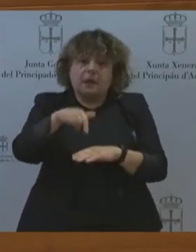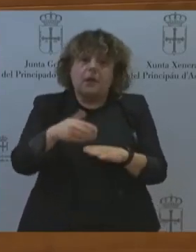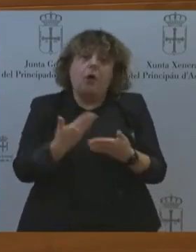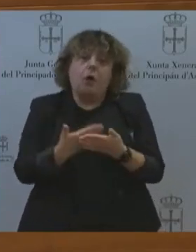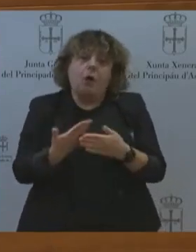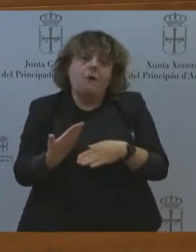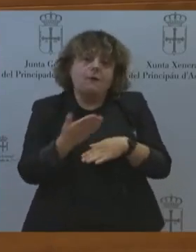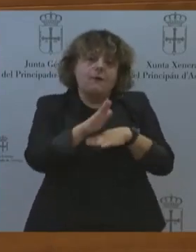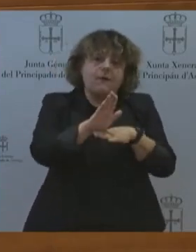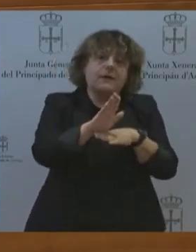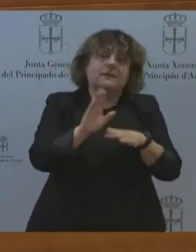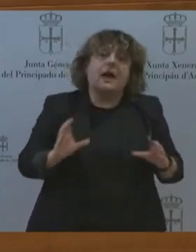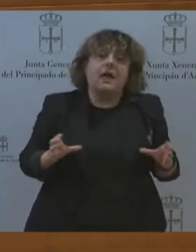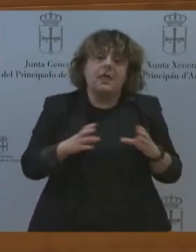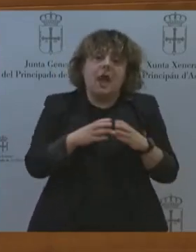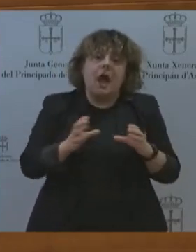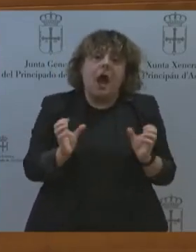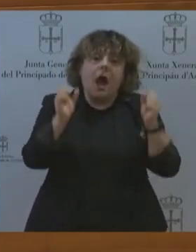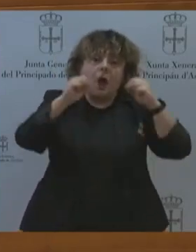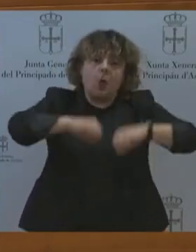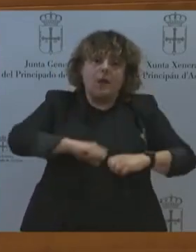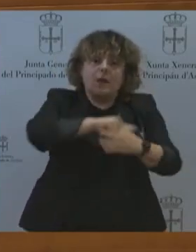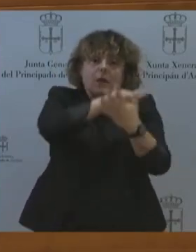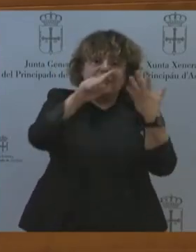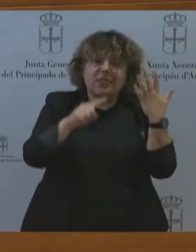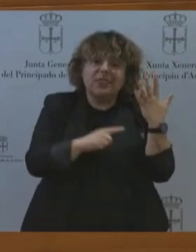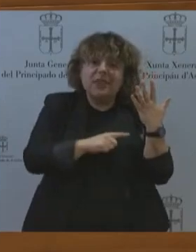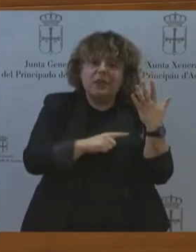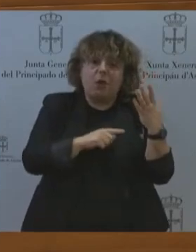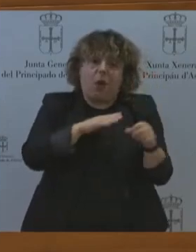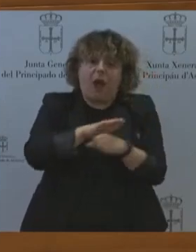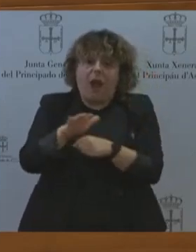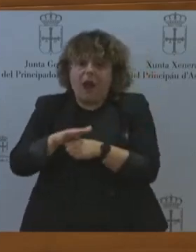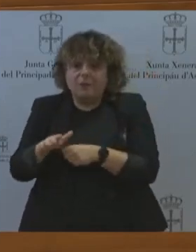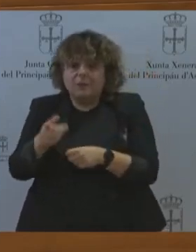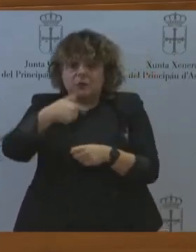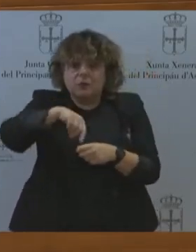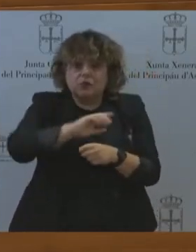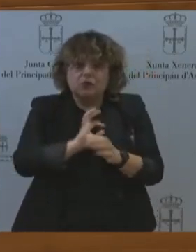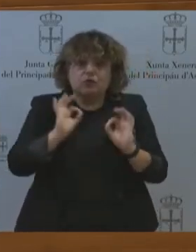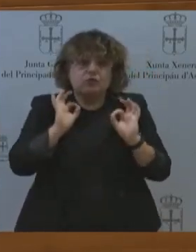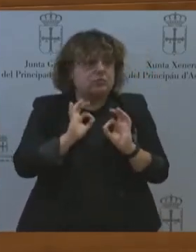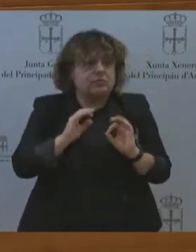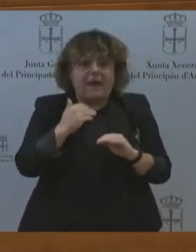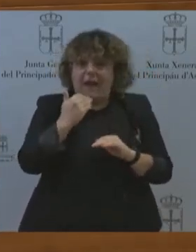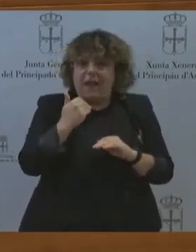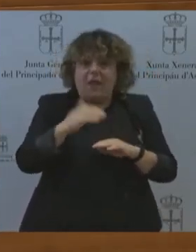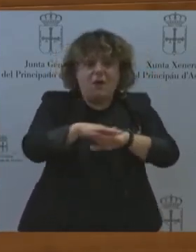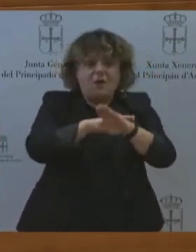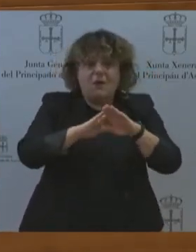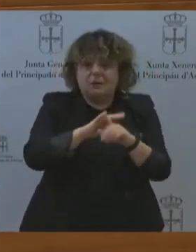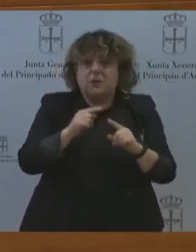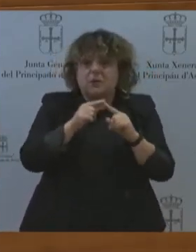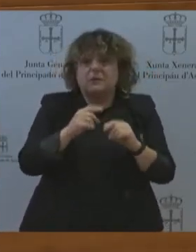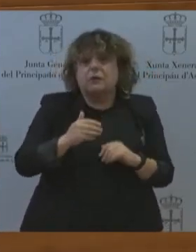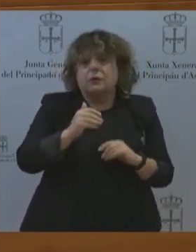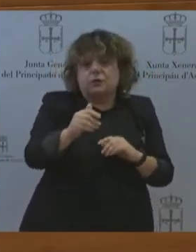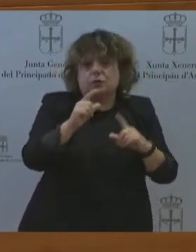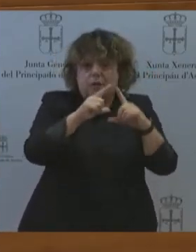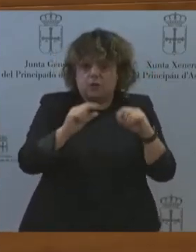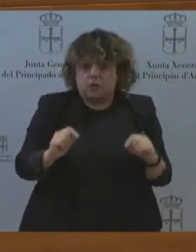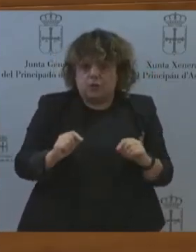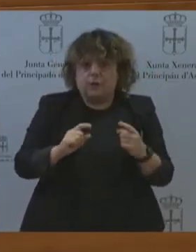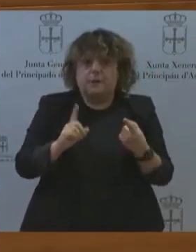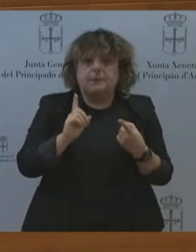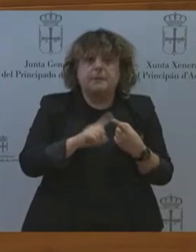cinco materias que a nuestro juicio resultan fundamentales para abordar el futuro de Asturias. Oferta respecto de la cual hasta